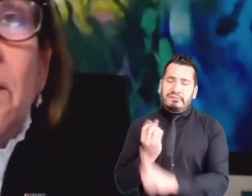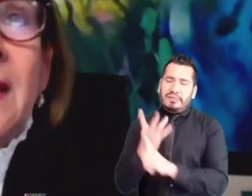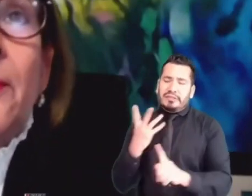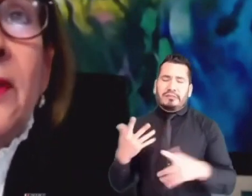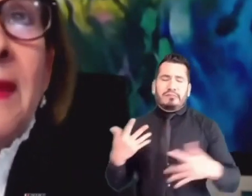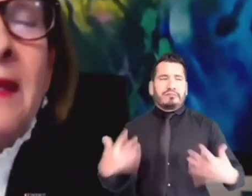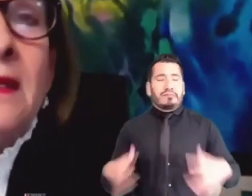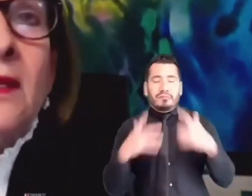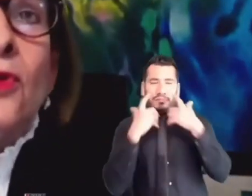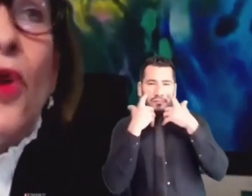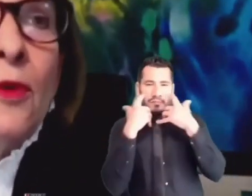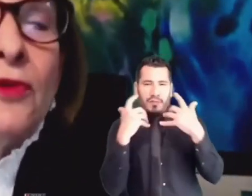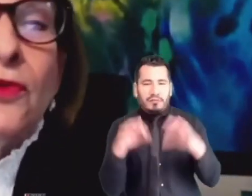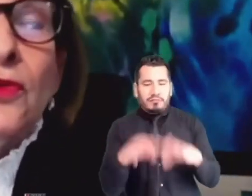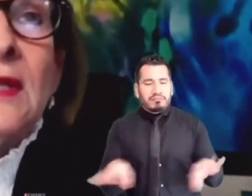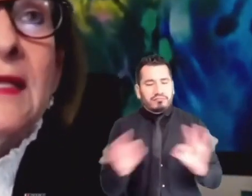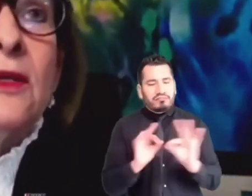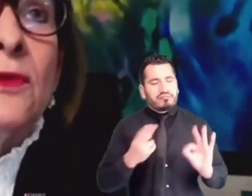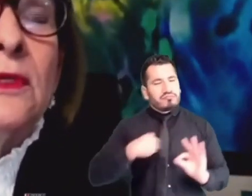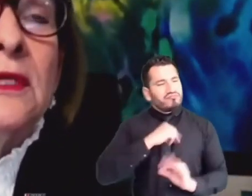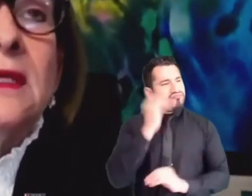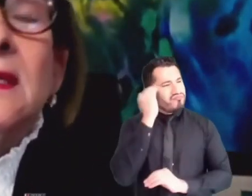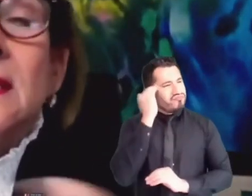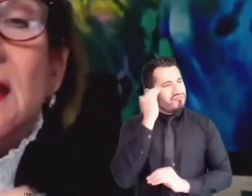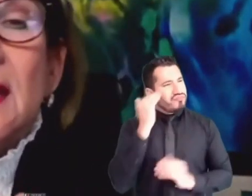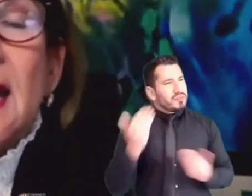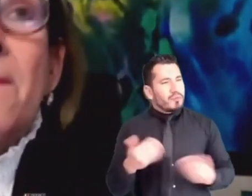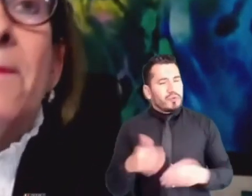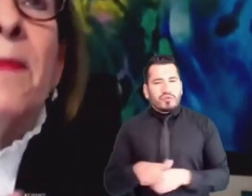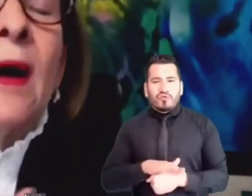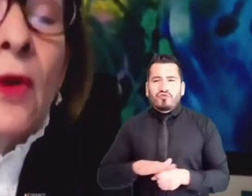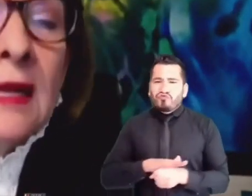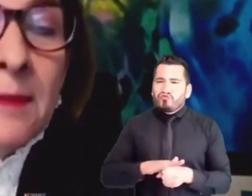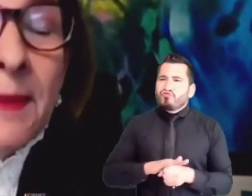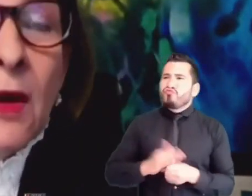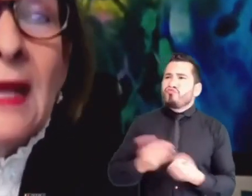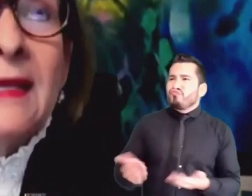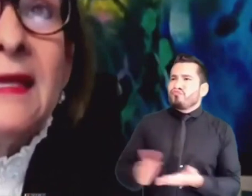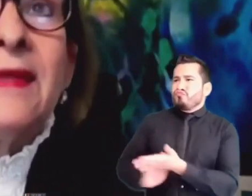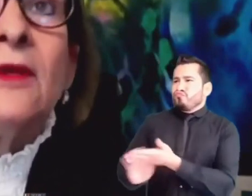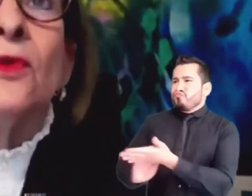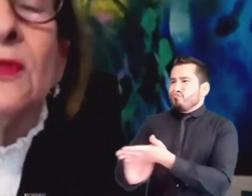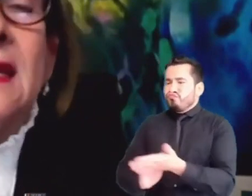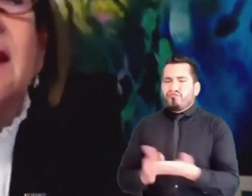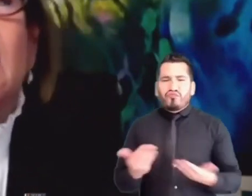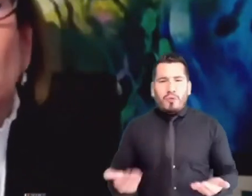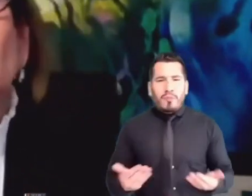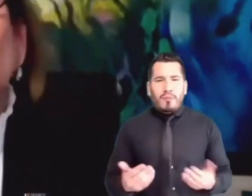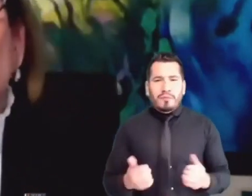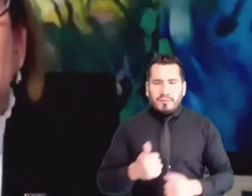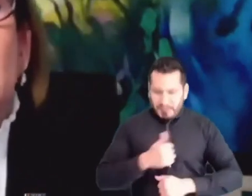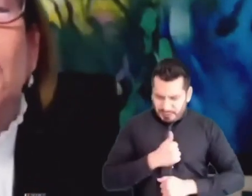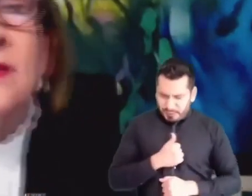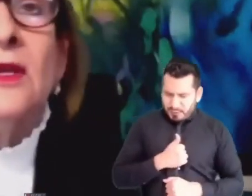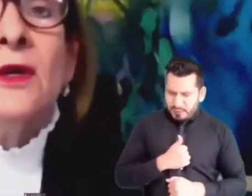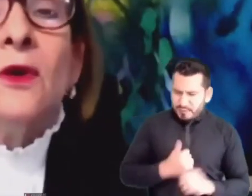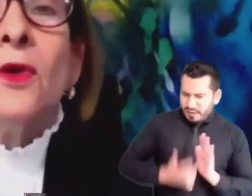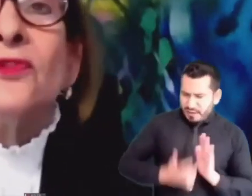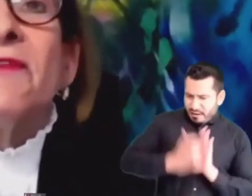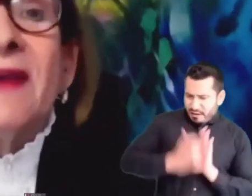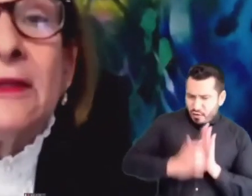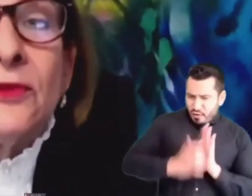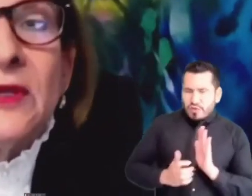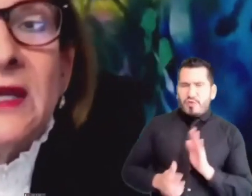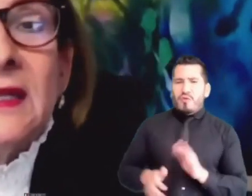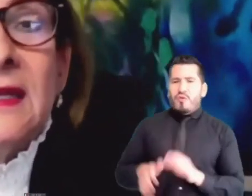para poder ver cómo solucionar y bajo la guía de encontrar el diagnóstico, las causas o